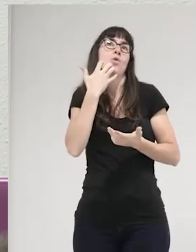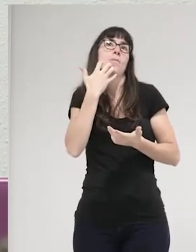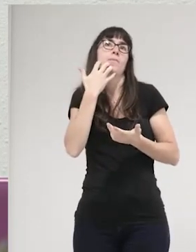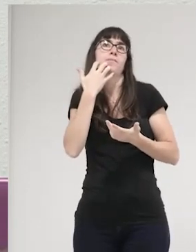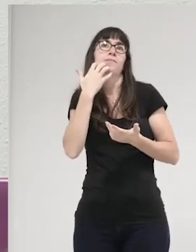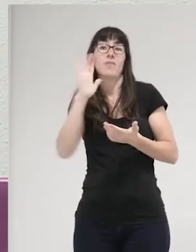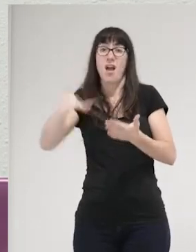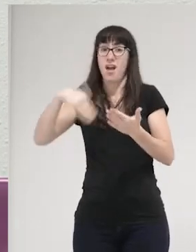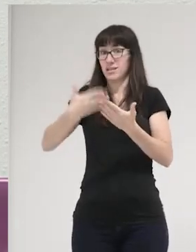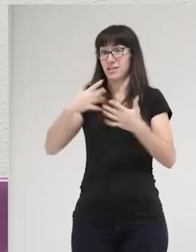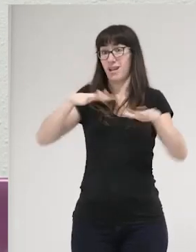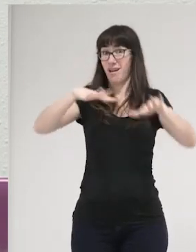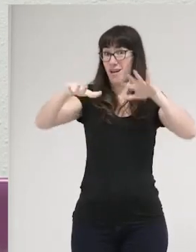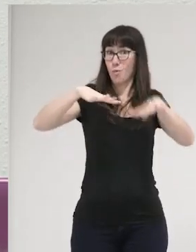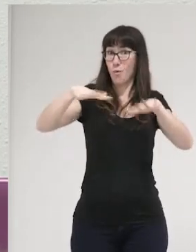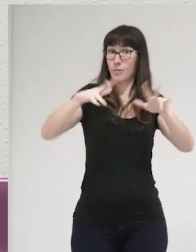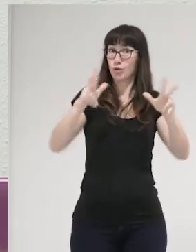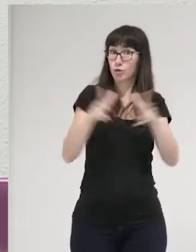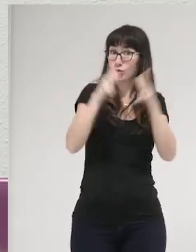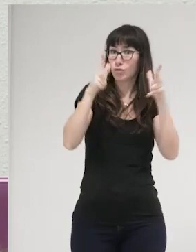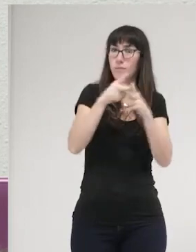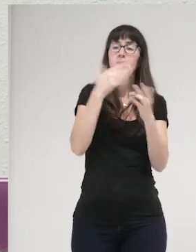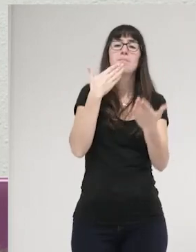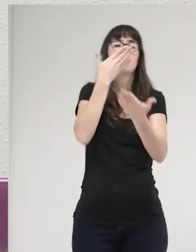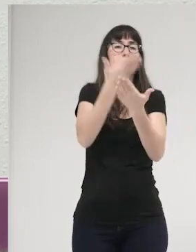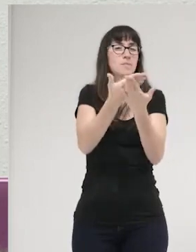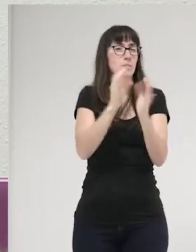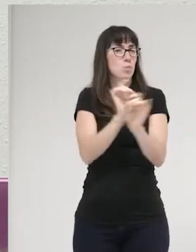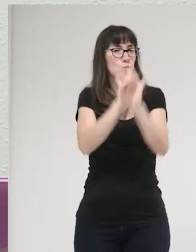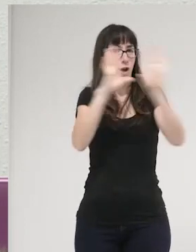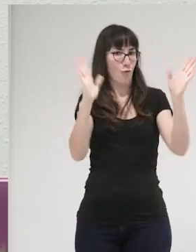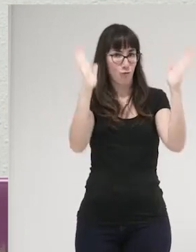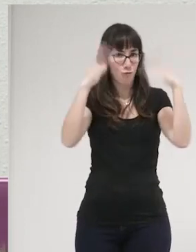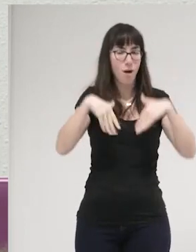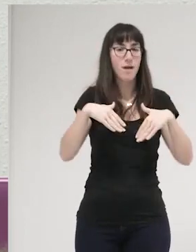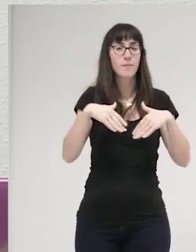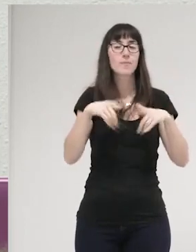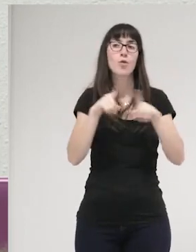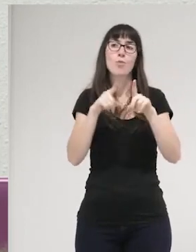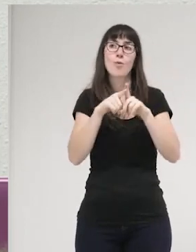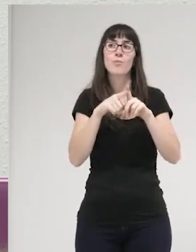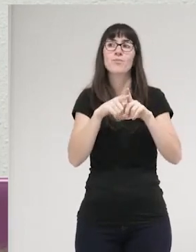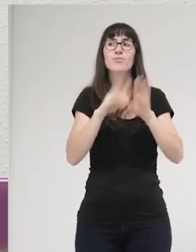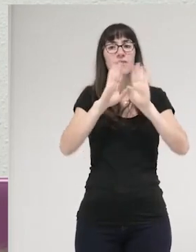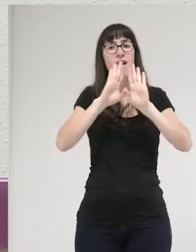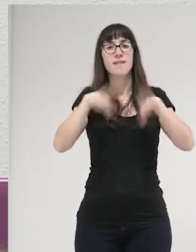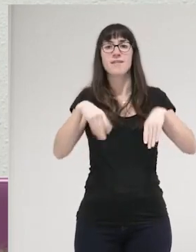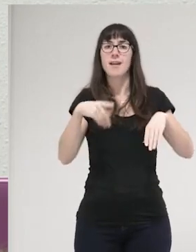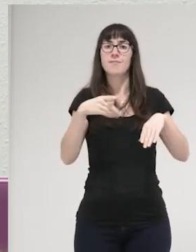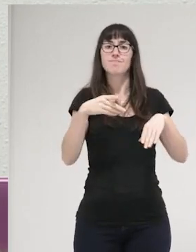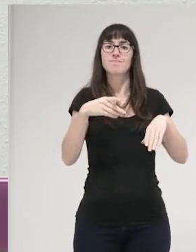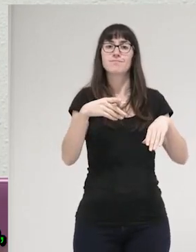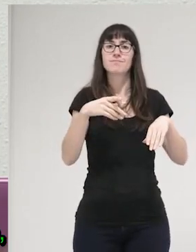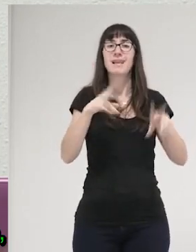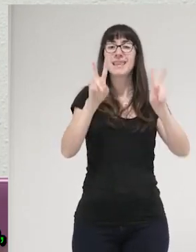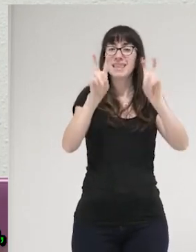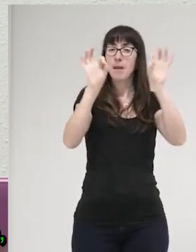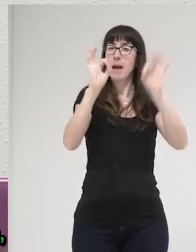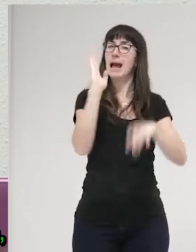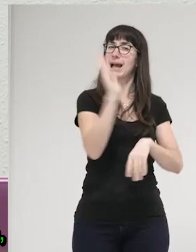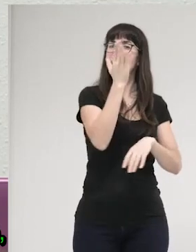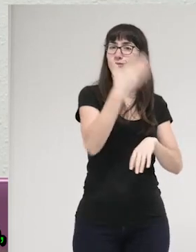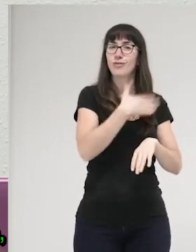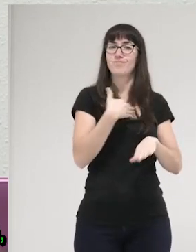los movimientos sociales que no hacen una demanda explícita al sistema penal, que de alguna forma están favoreciendo la cultura del castigo. Es decir,